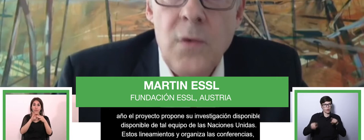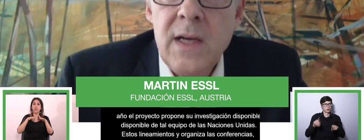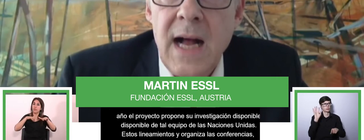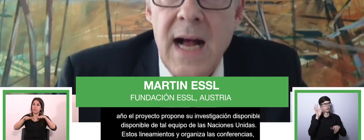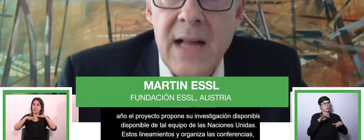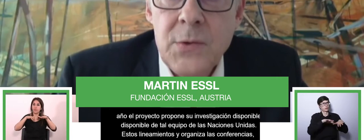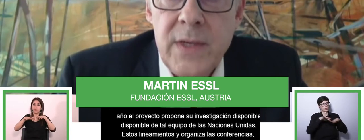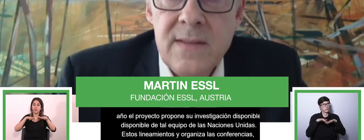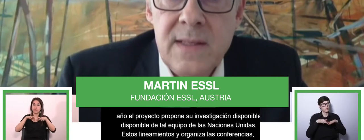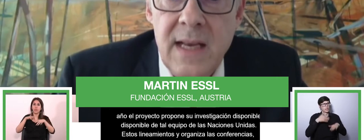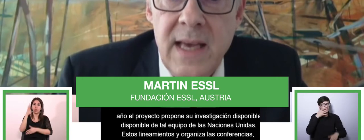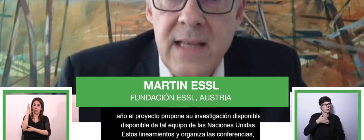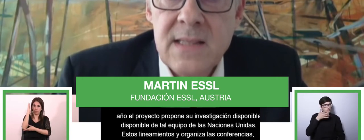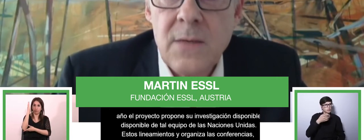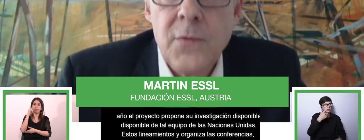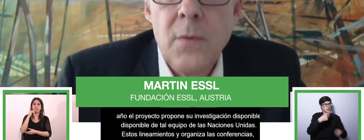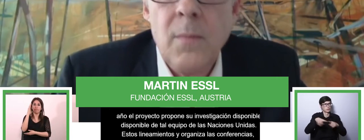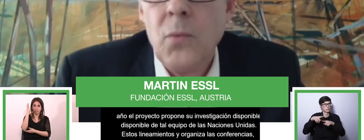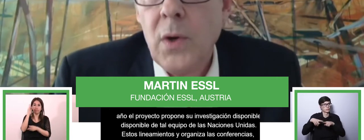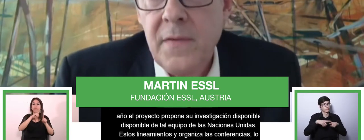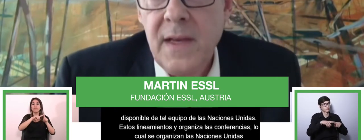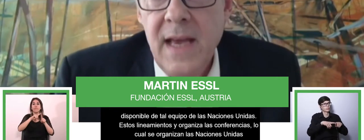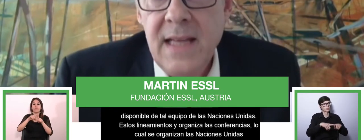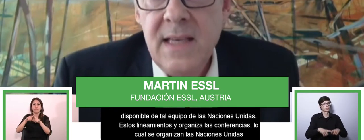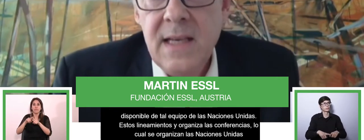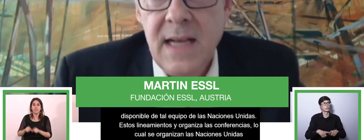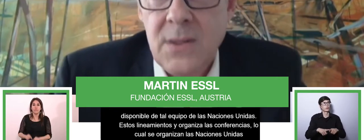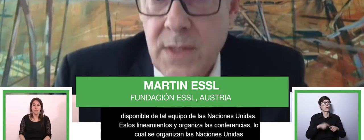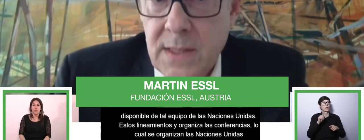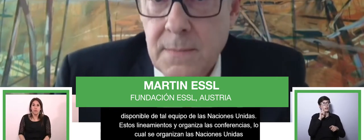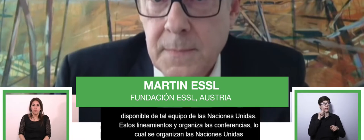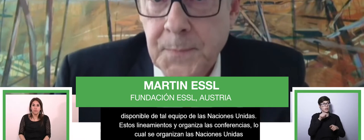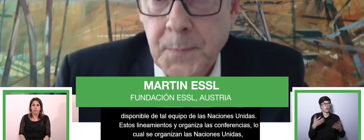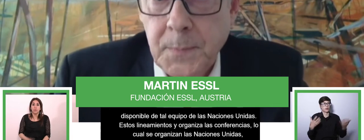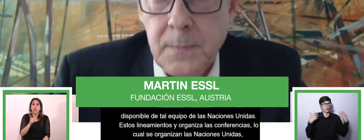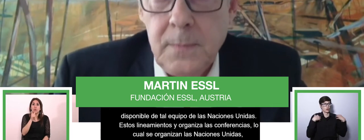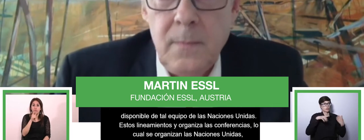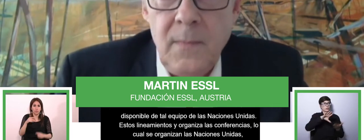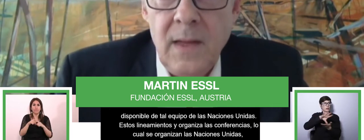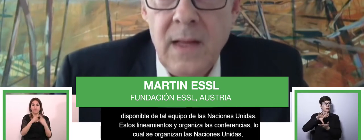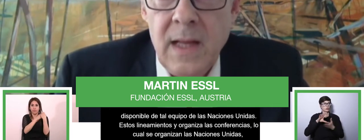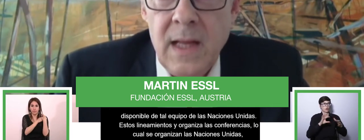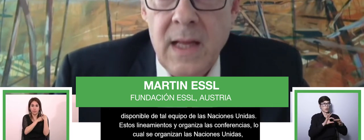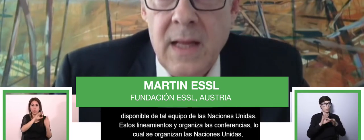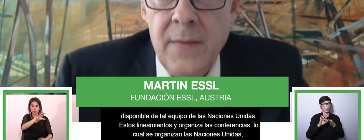reúne más de 100 delegados de 180 países.